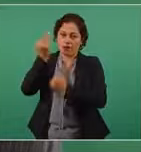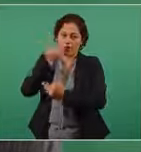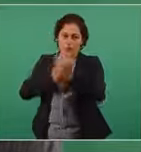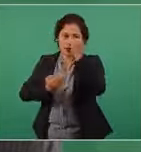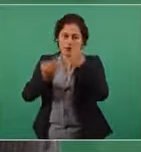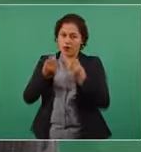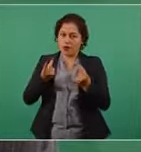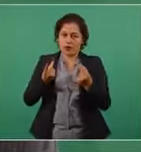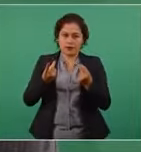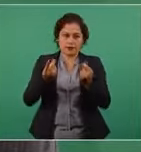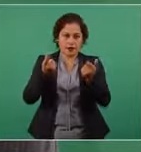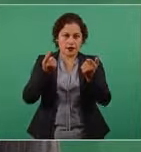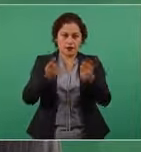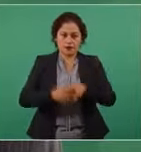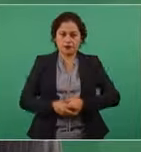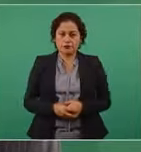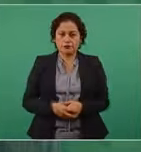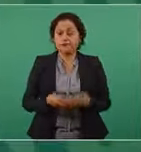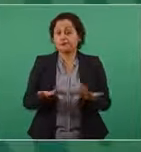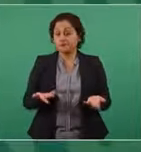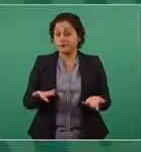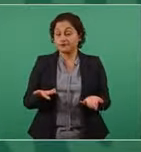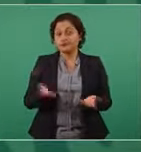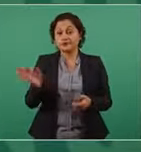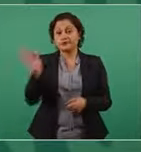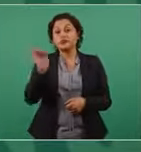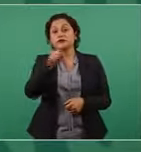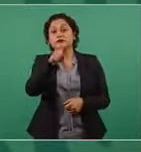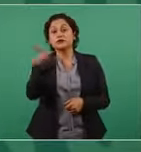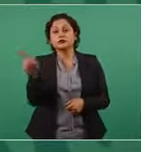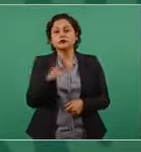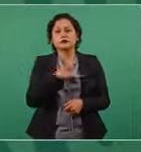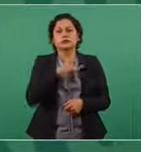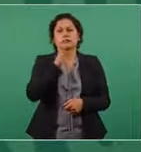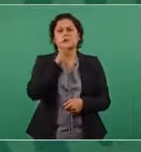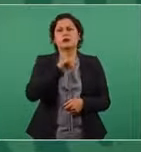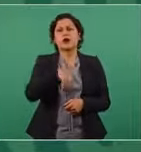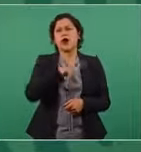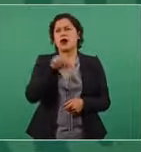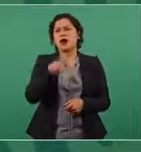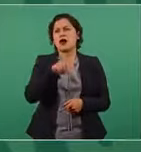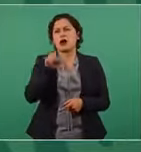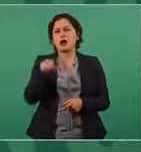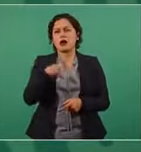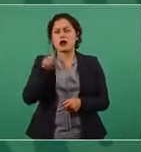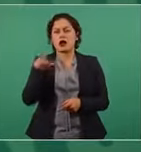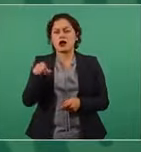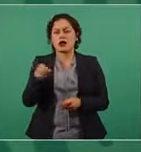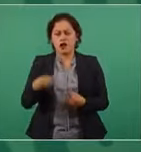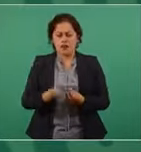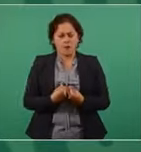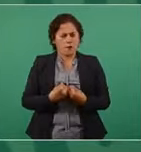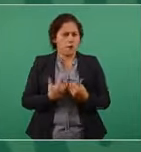Entonces, si se deja uno, pues se invade